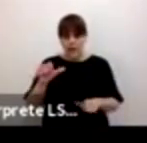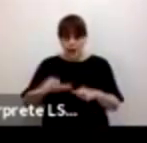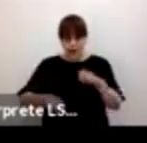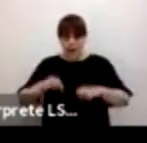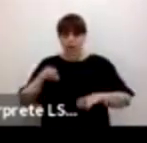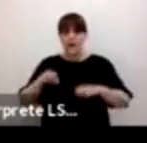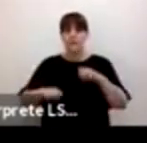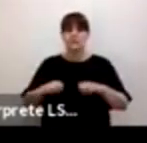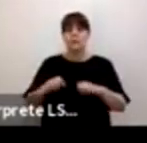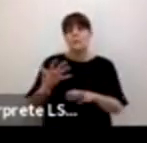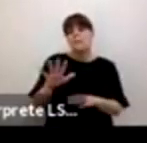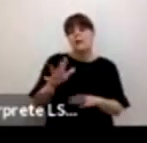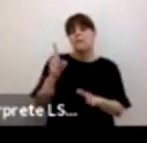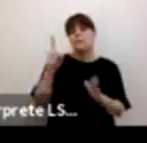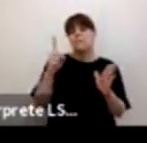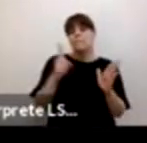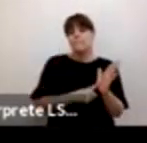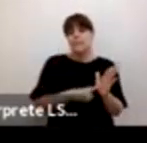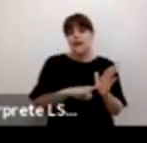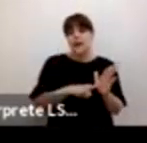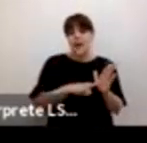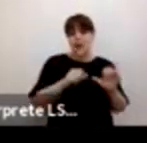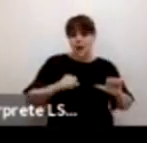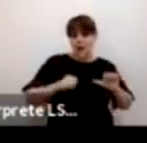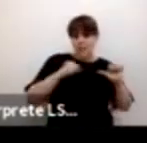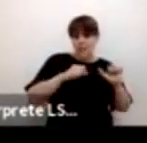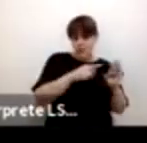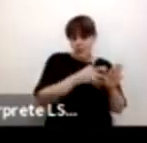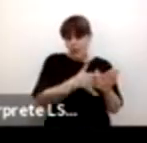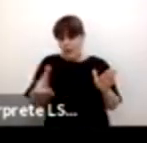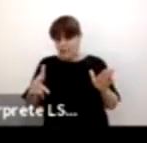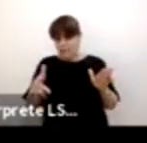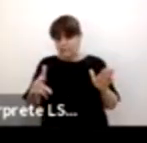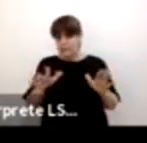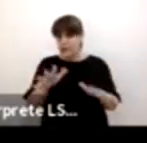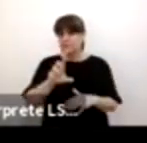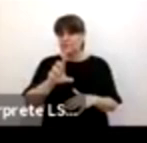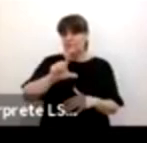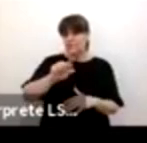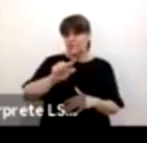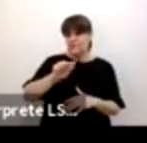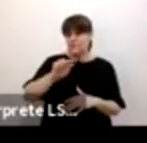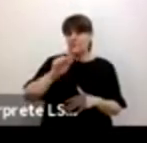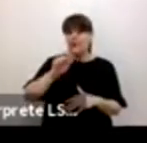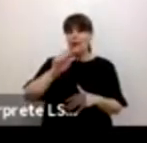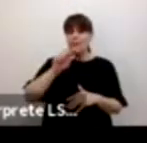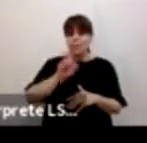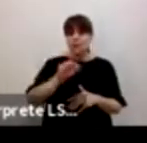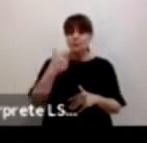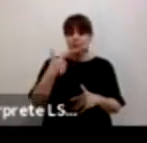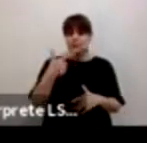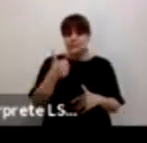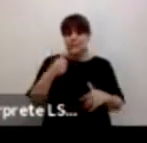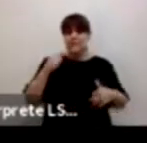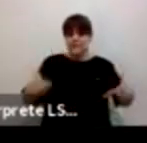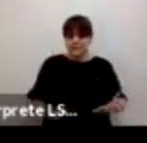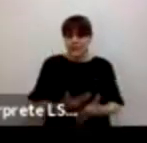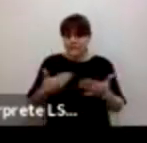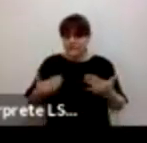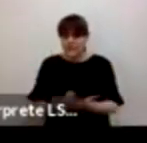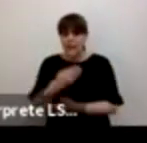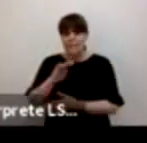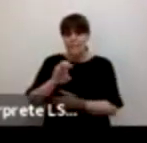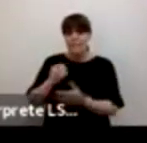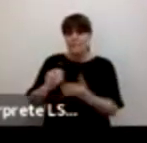cada mil adolescentes en el país se dan 70.6 nacimientos lo anterior equivale o sea estamos en un índice